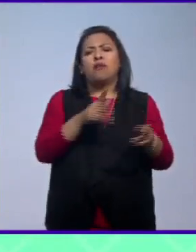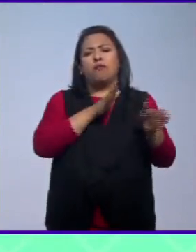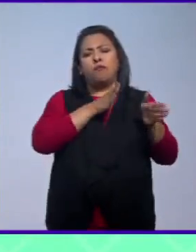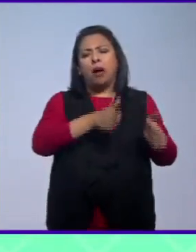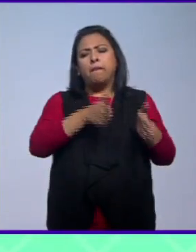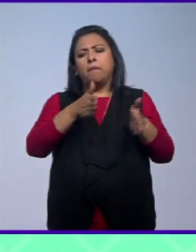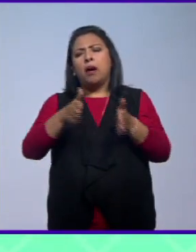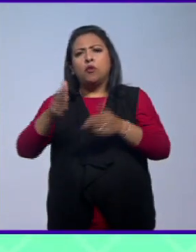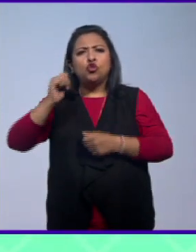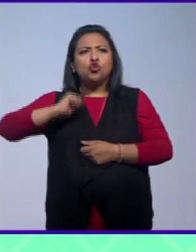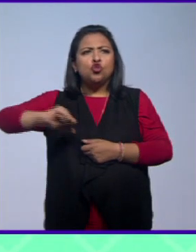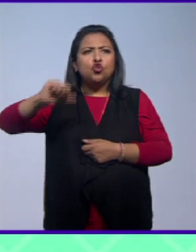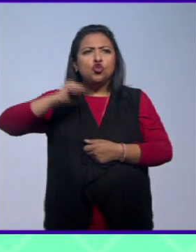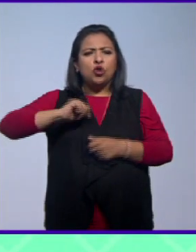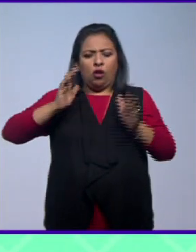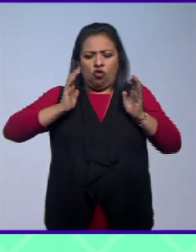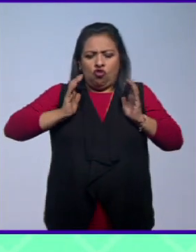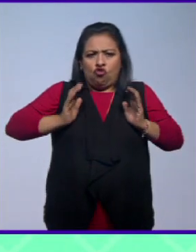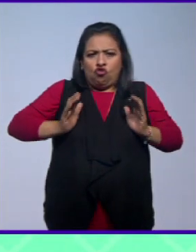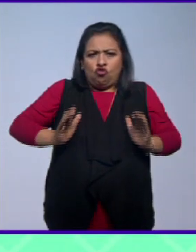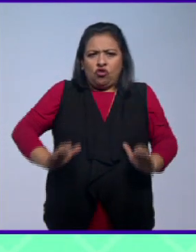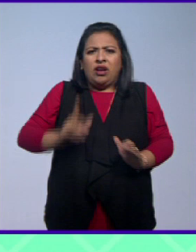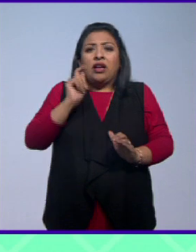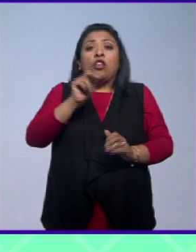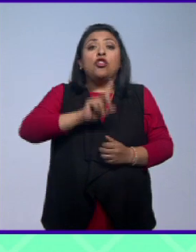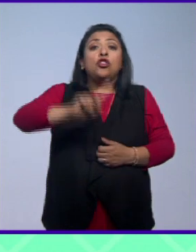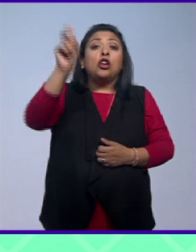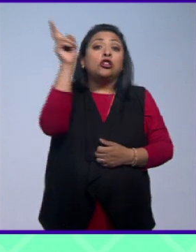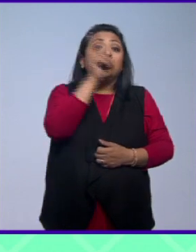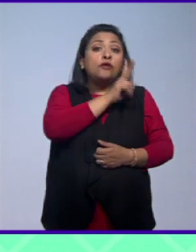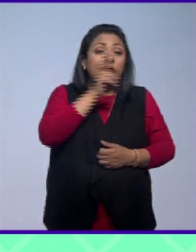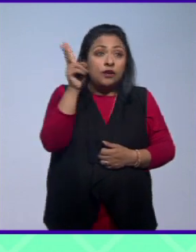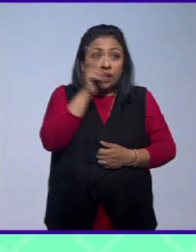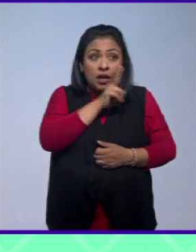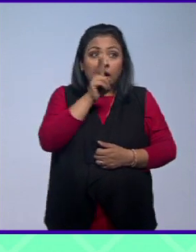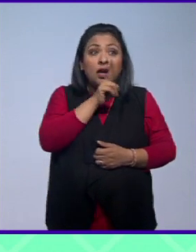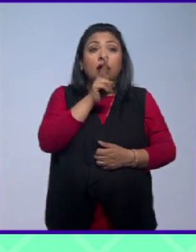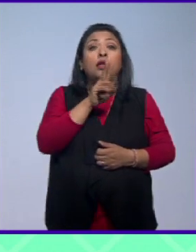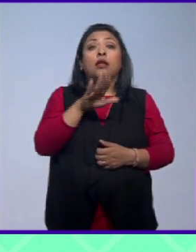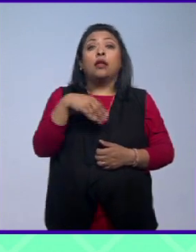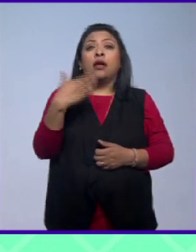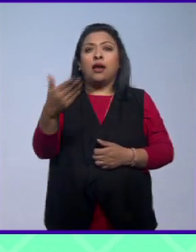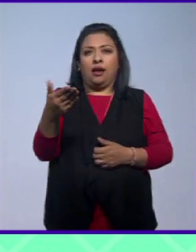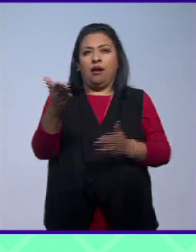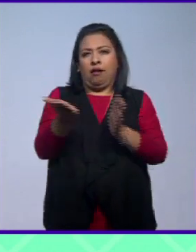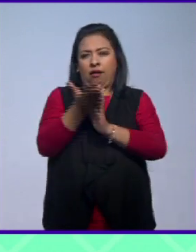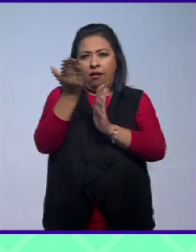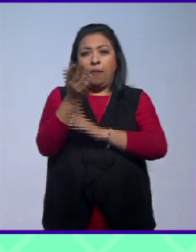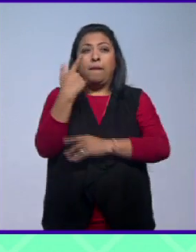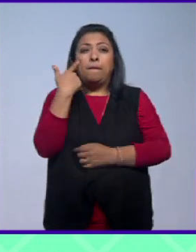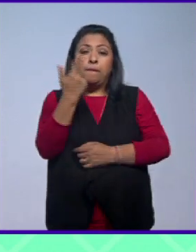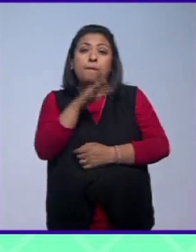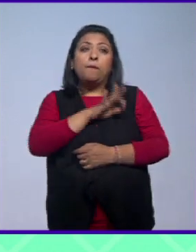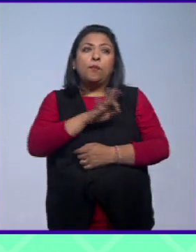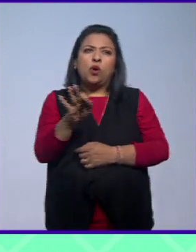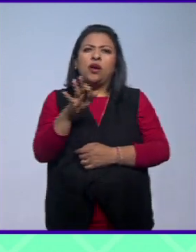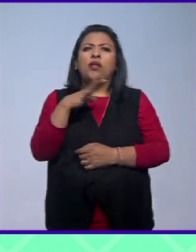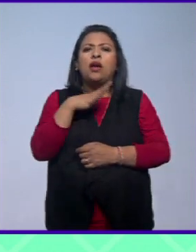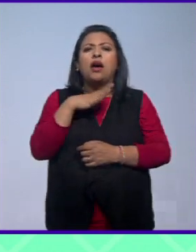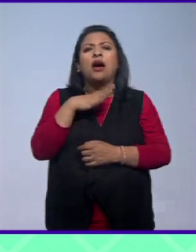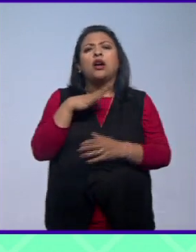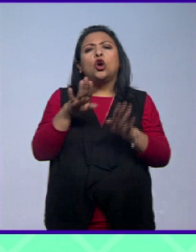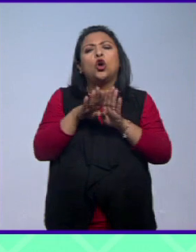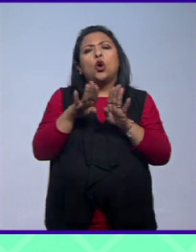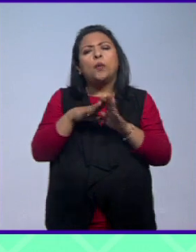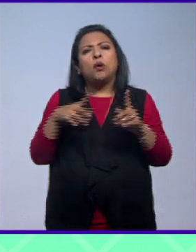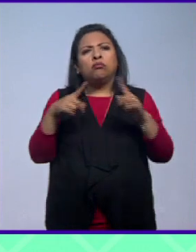prehispánicos con figuras que representaban al dios del viento y en un extremo de la estructura puede apreciarse un templo anexo